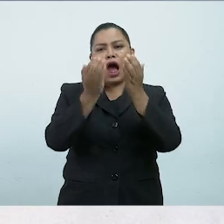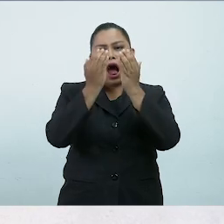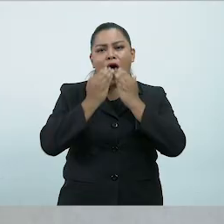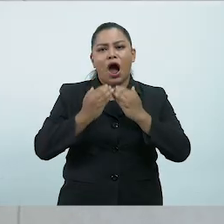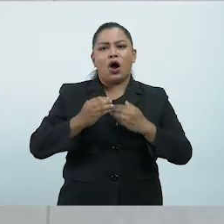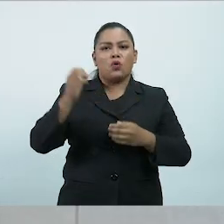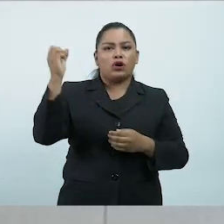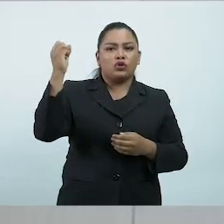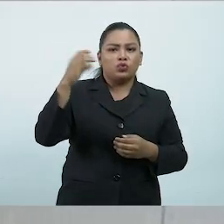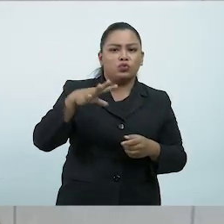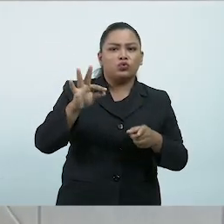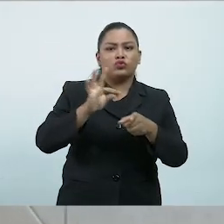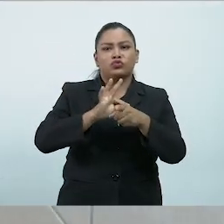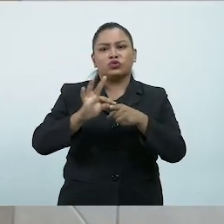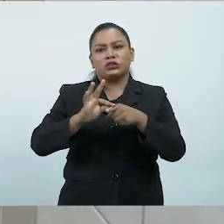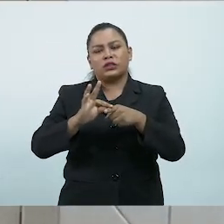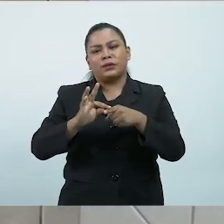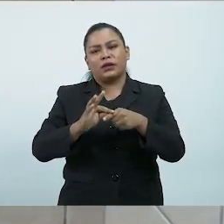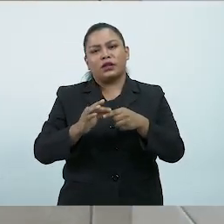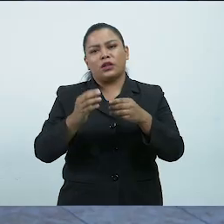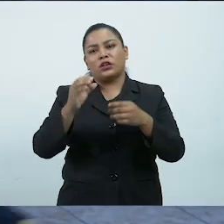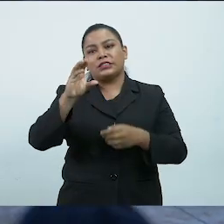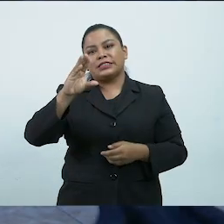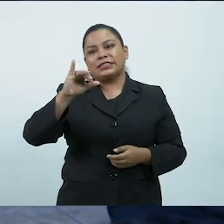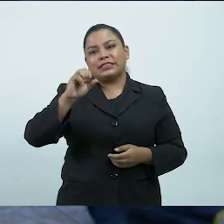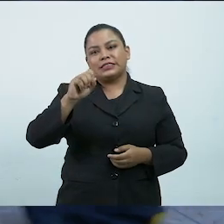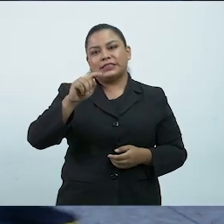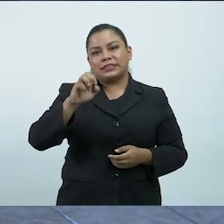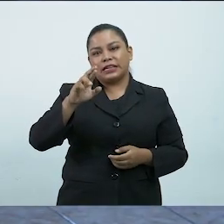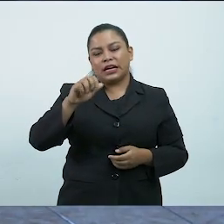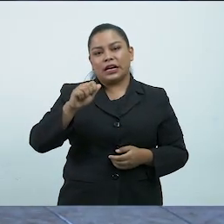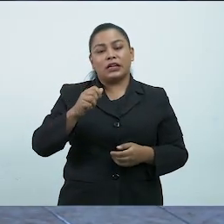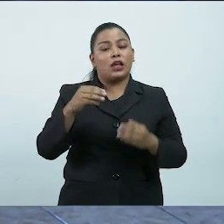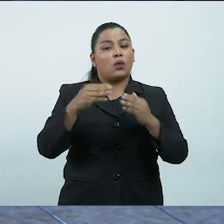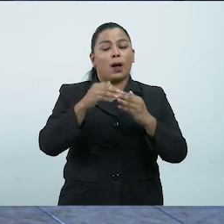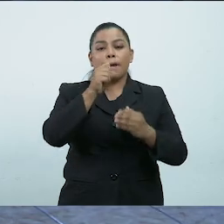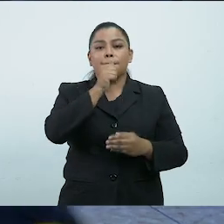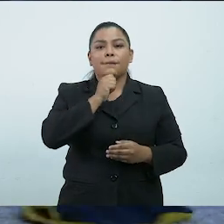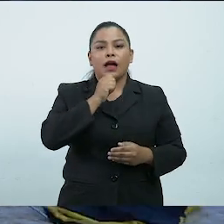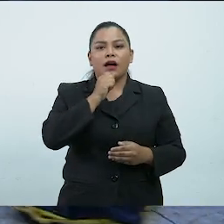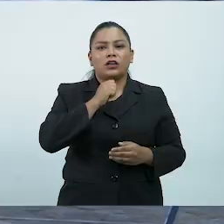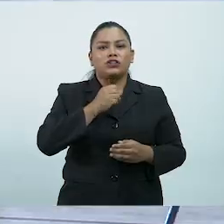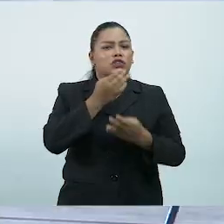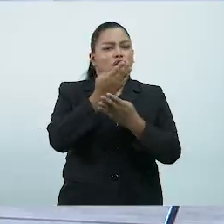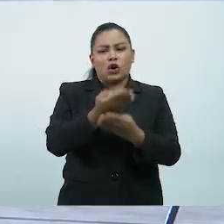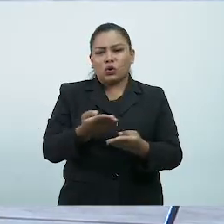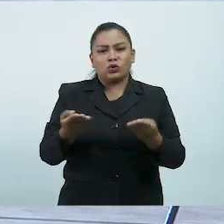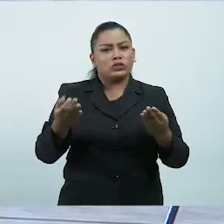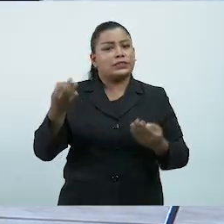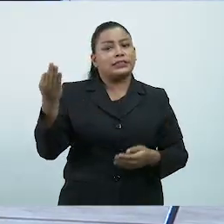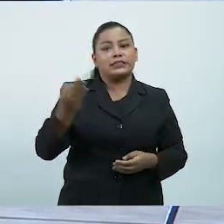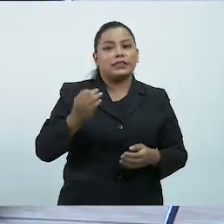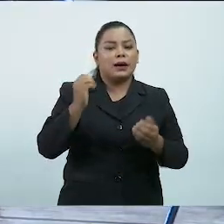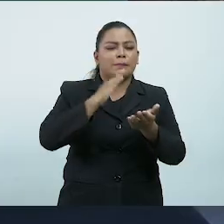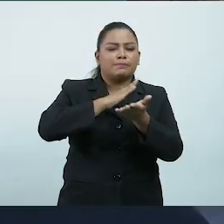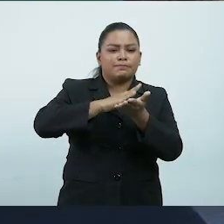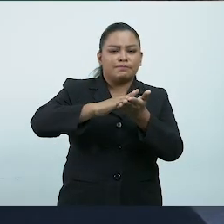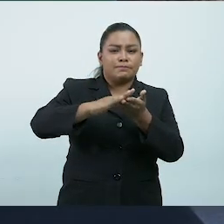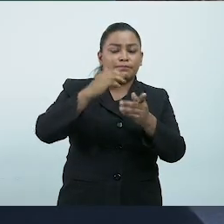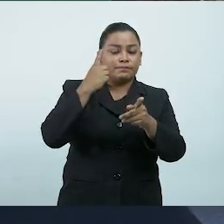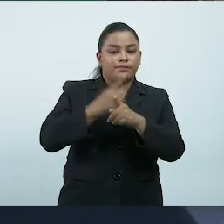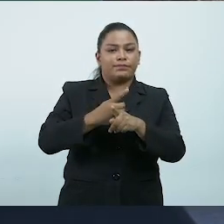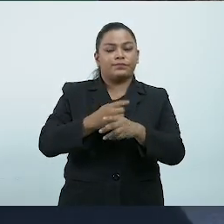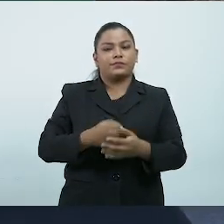funcionamiento de cisterna y servicios sanitarios y con el equipo y los insumos necesarios para la limpieza y desinfección